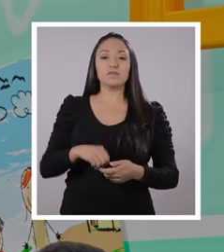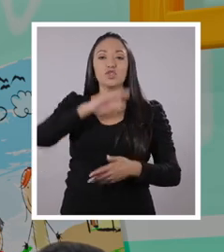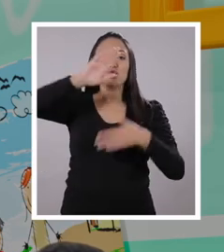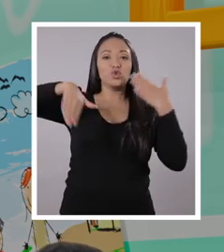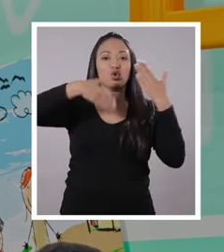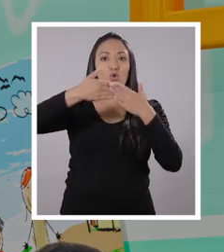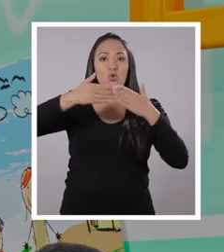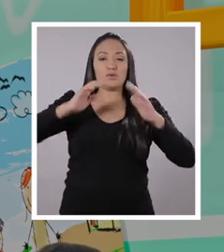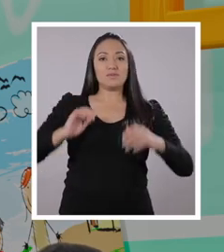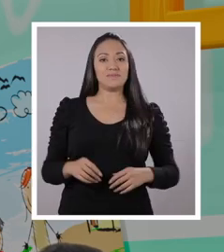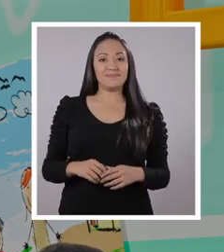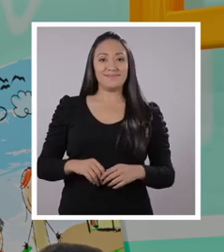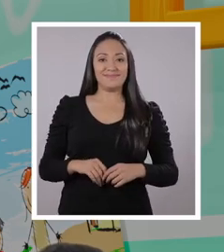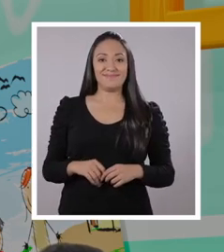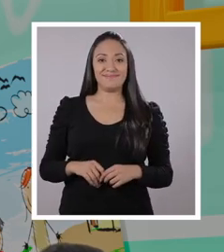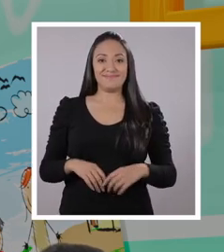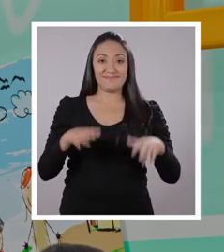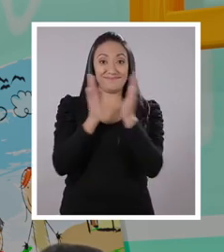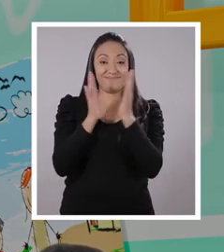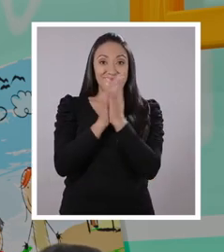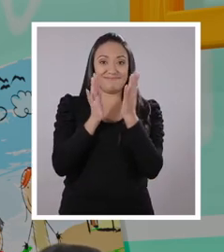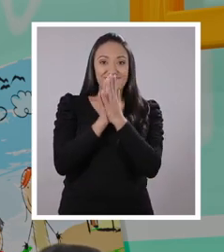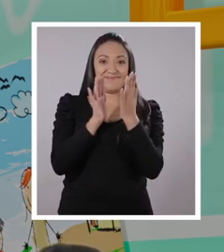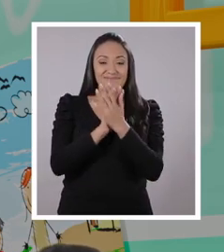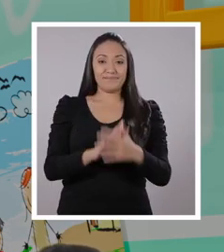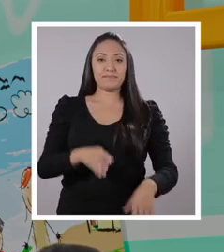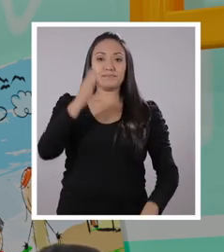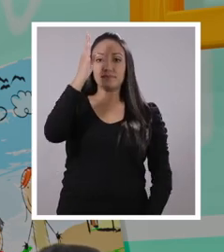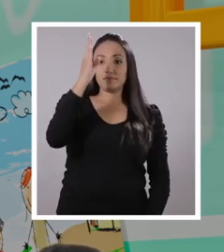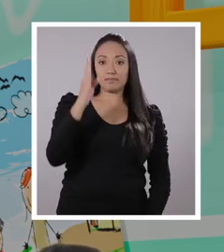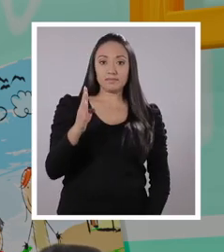Ay, la tilde me falta. Todos.